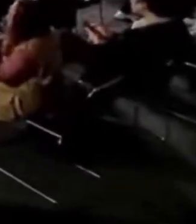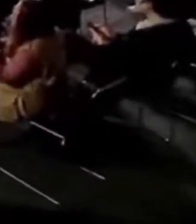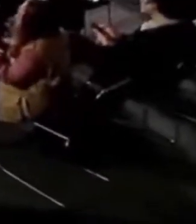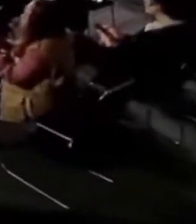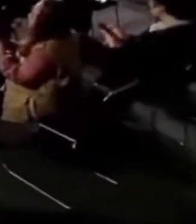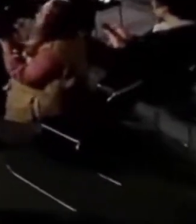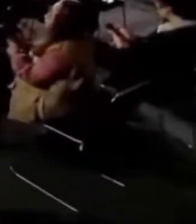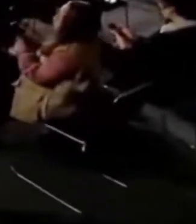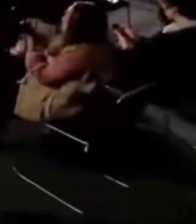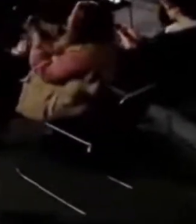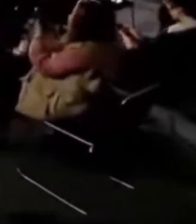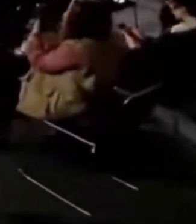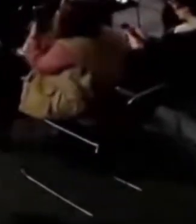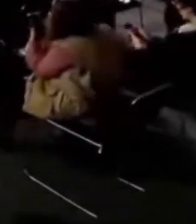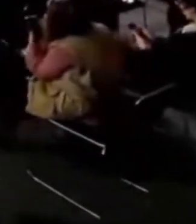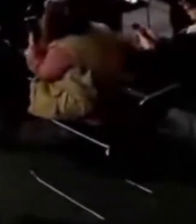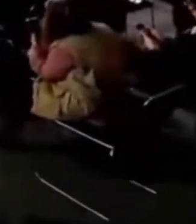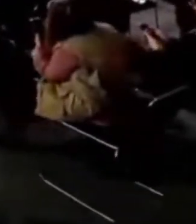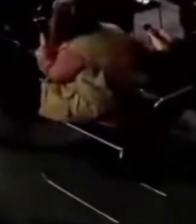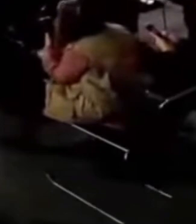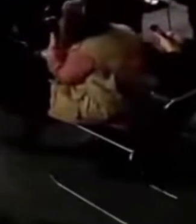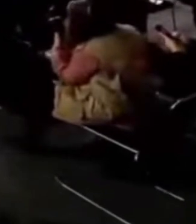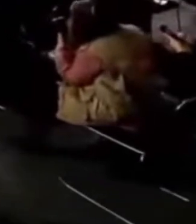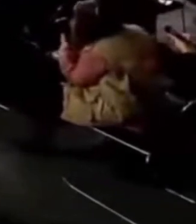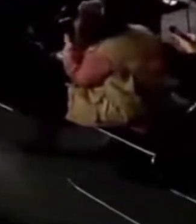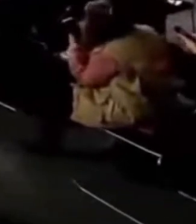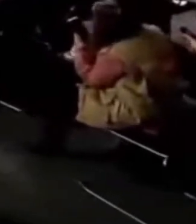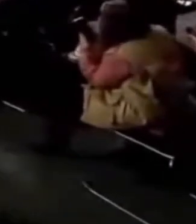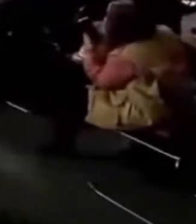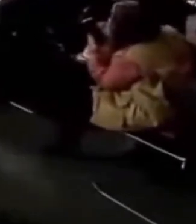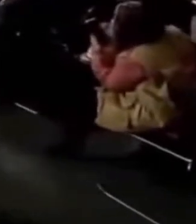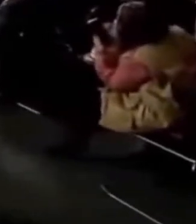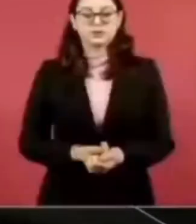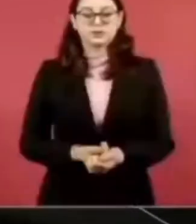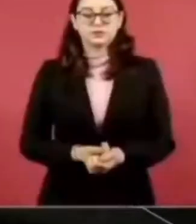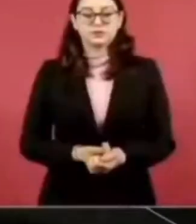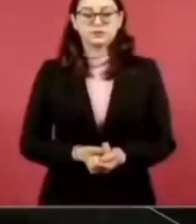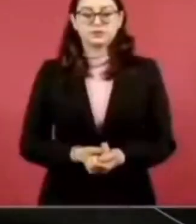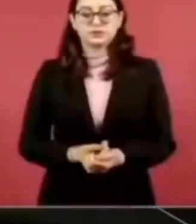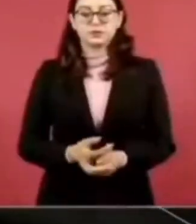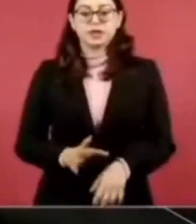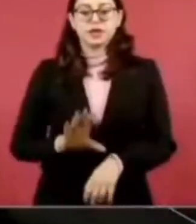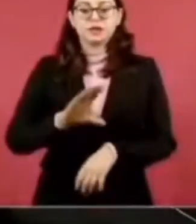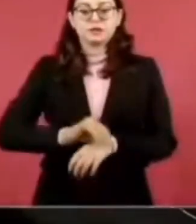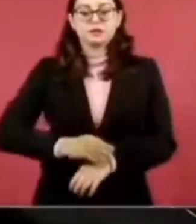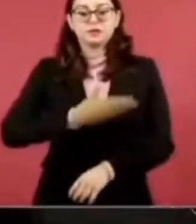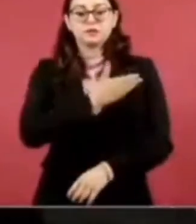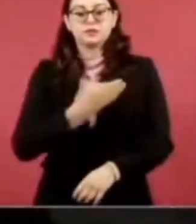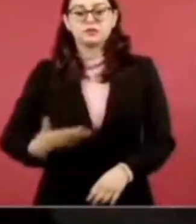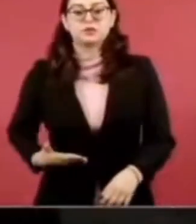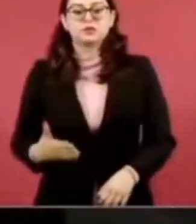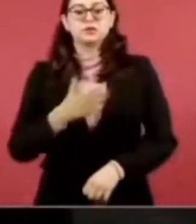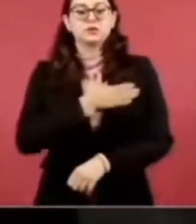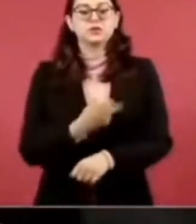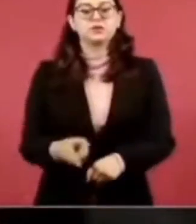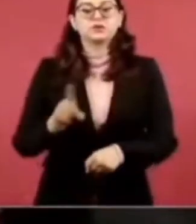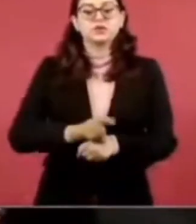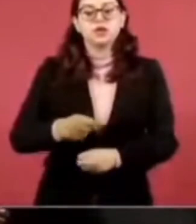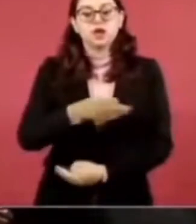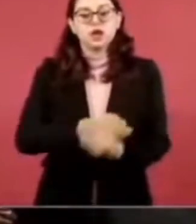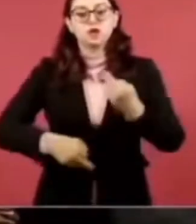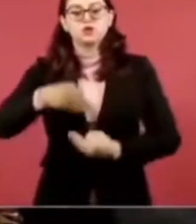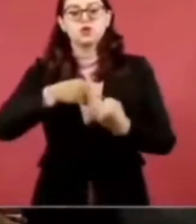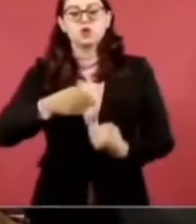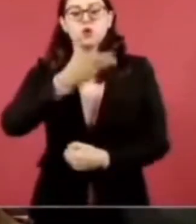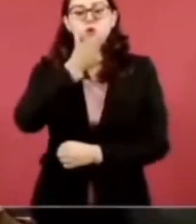Con su permiso, señor presidente, muy buenos días a todas y todos ustedes. Hoy en el pulso de la salud,